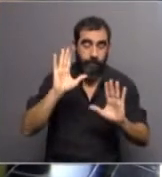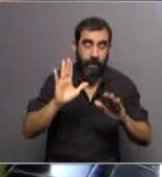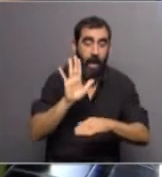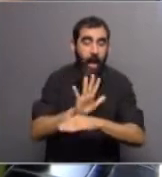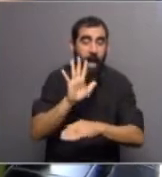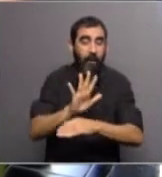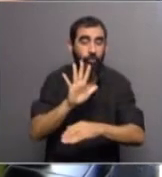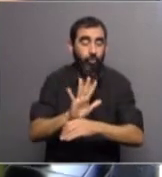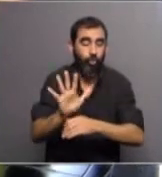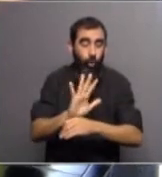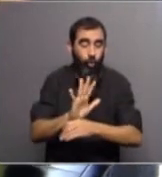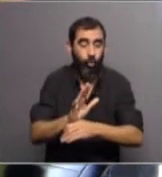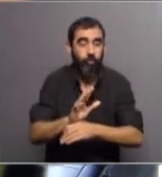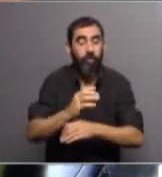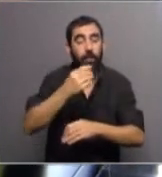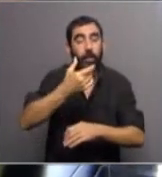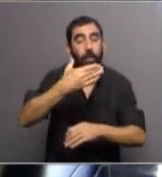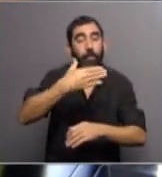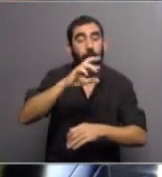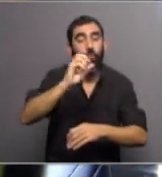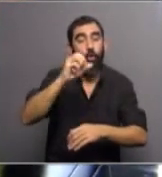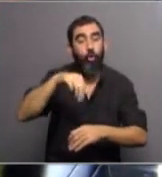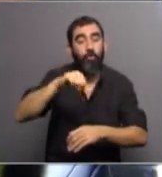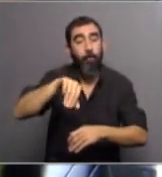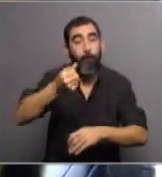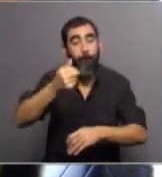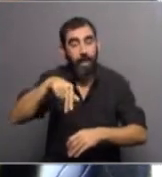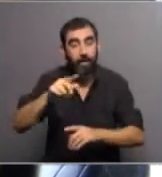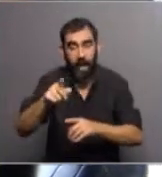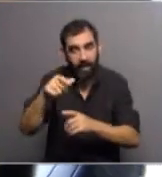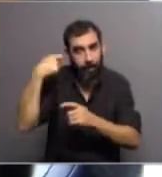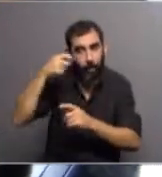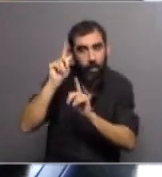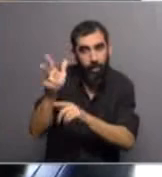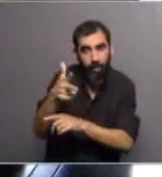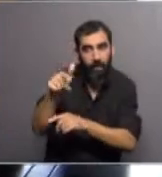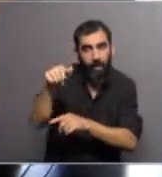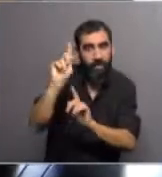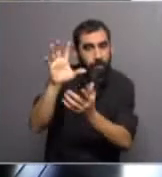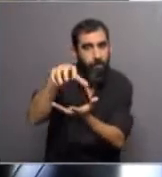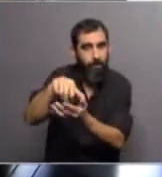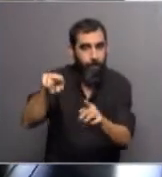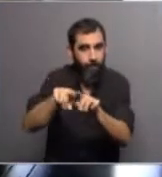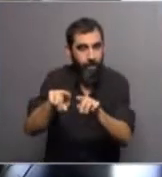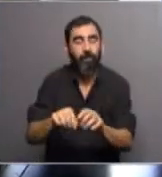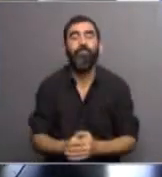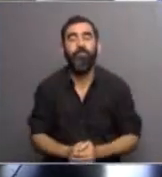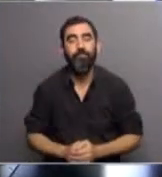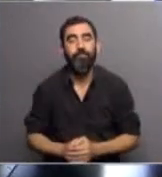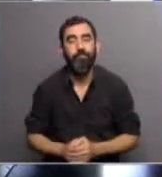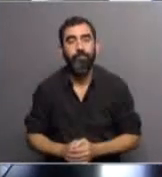que también una de ellas está filmada en Arecibo. Muy bien, bueno, tenemos para entretenernos. Gracias, Dani, nos vemos.